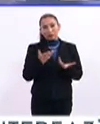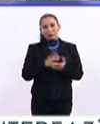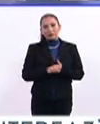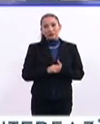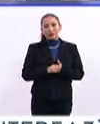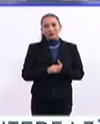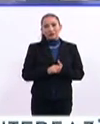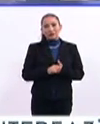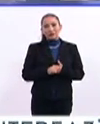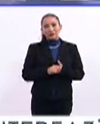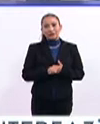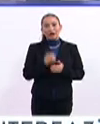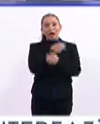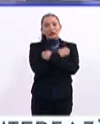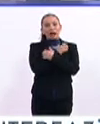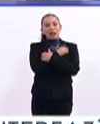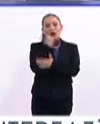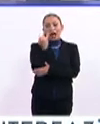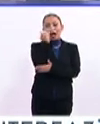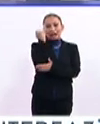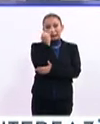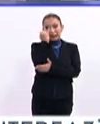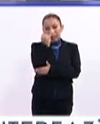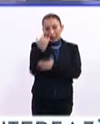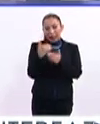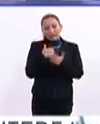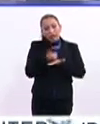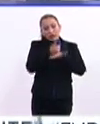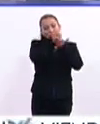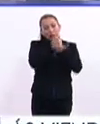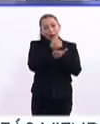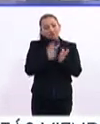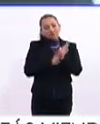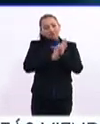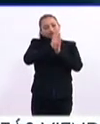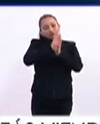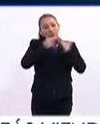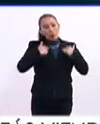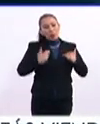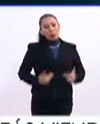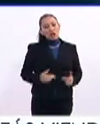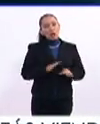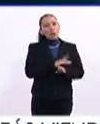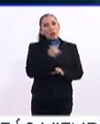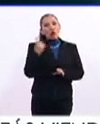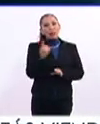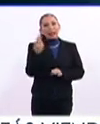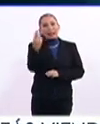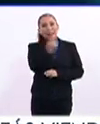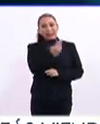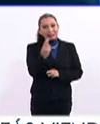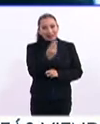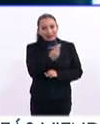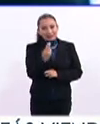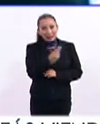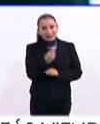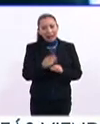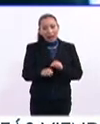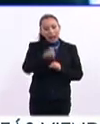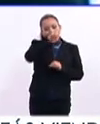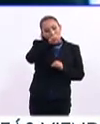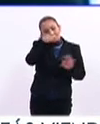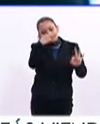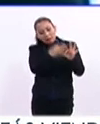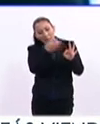Bueno, educación preescolar es un momento en el desarrollo del ser humano porque es un momento que requiere la edad